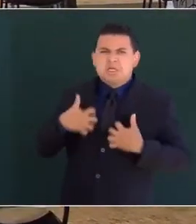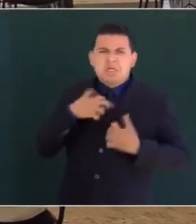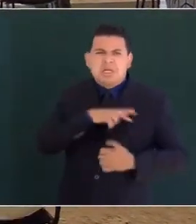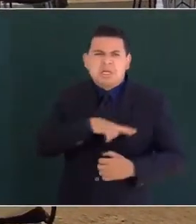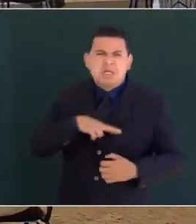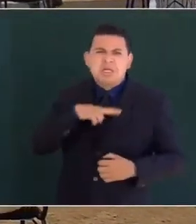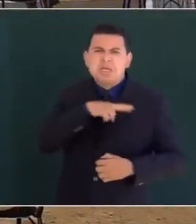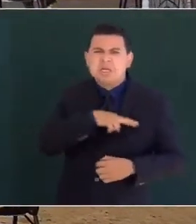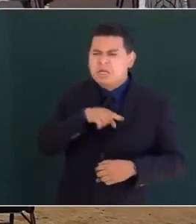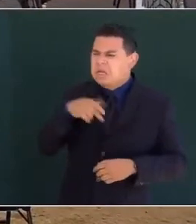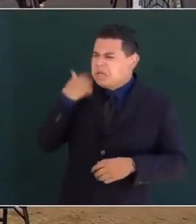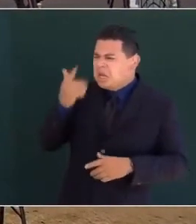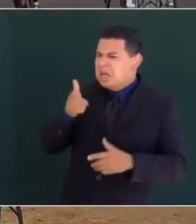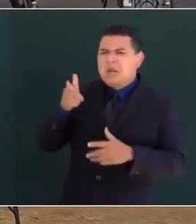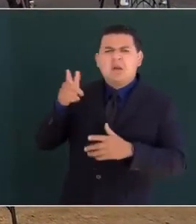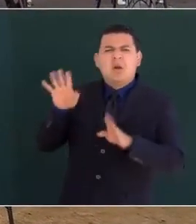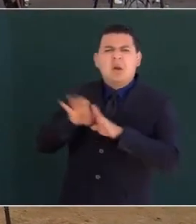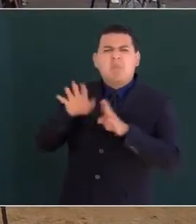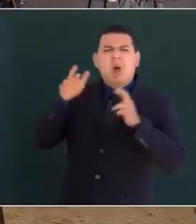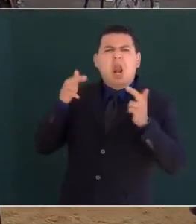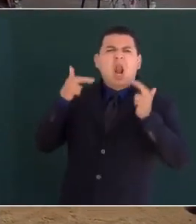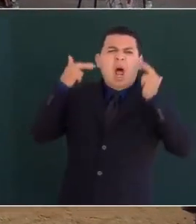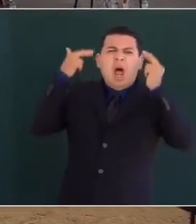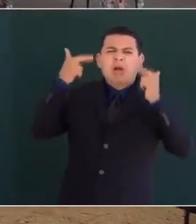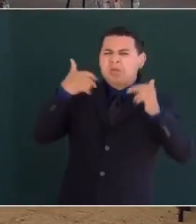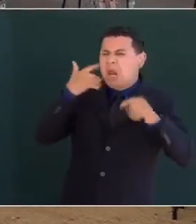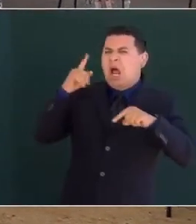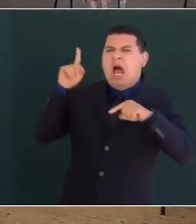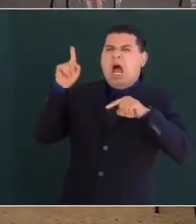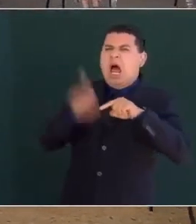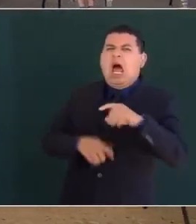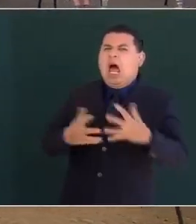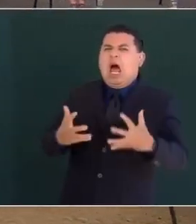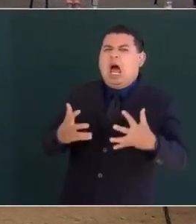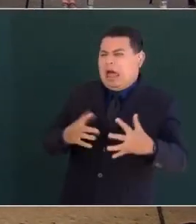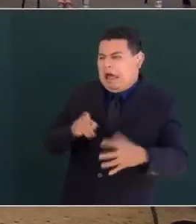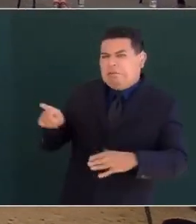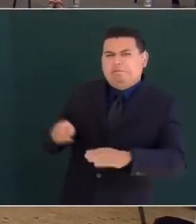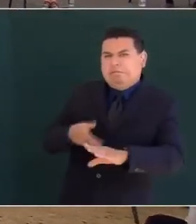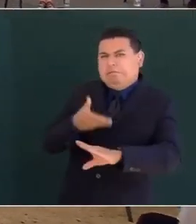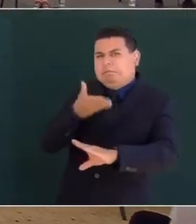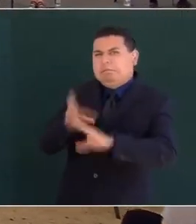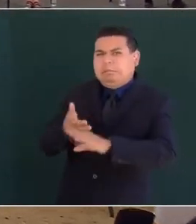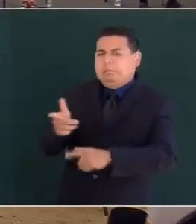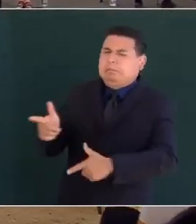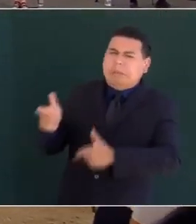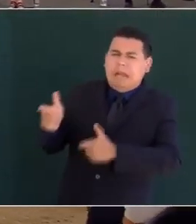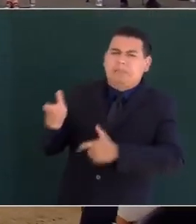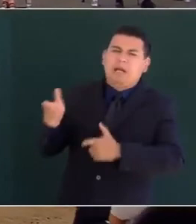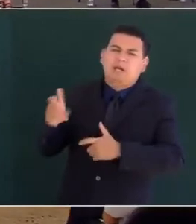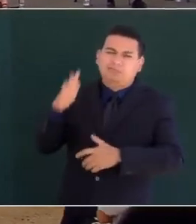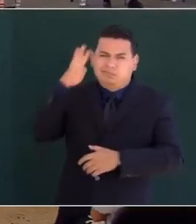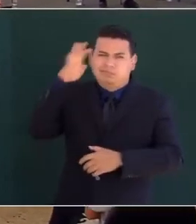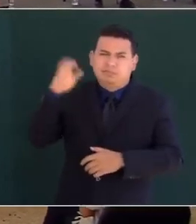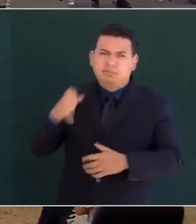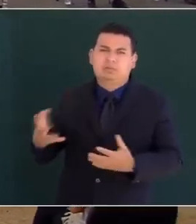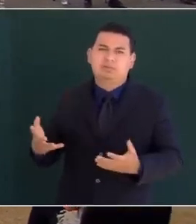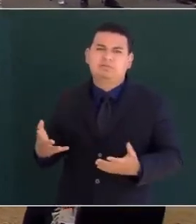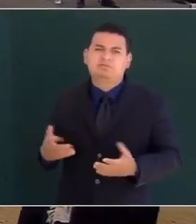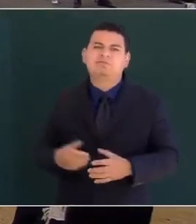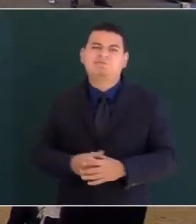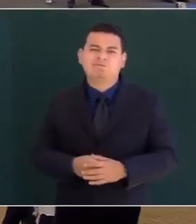virreinal con la complacencia del clero y la aprobación de las